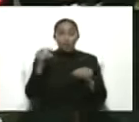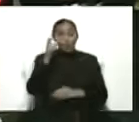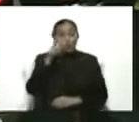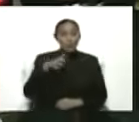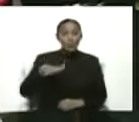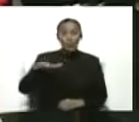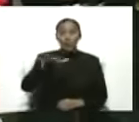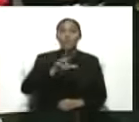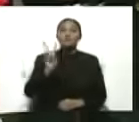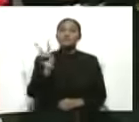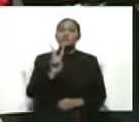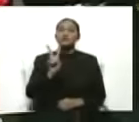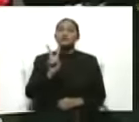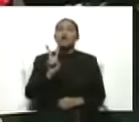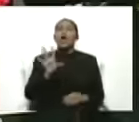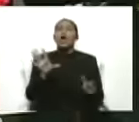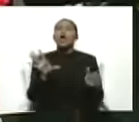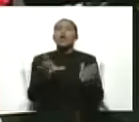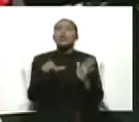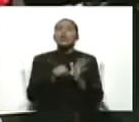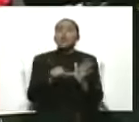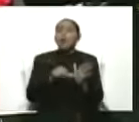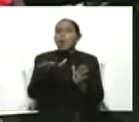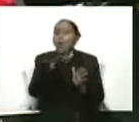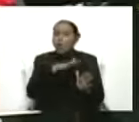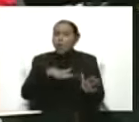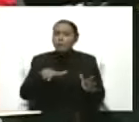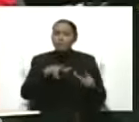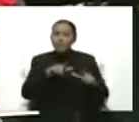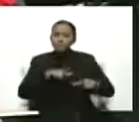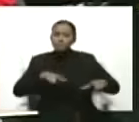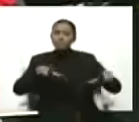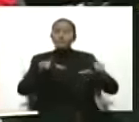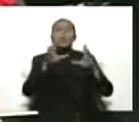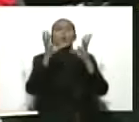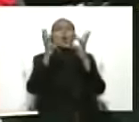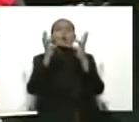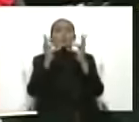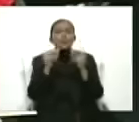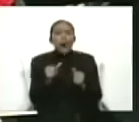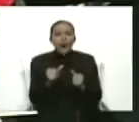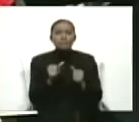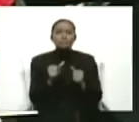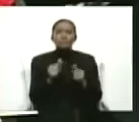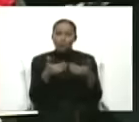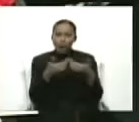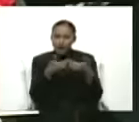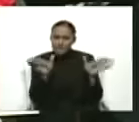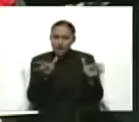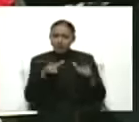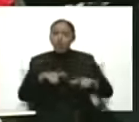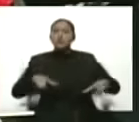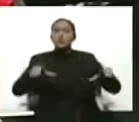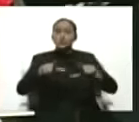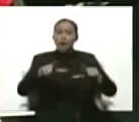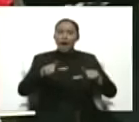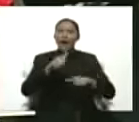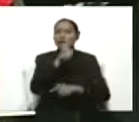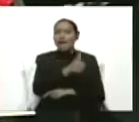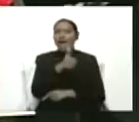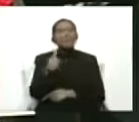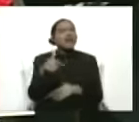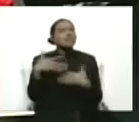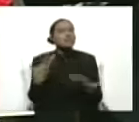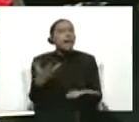una donde van a estar ubicados, cuántos centros electorales hay en cada uno de los estados